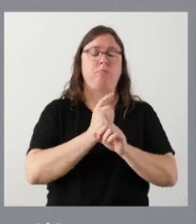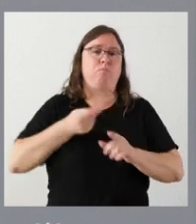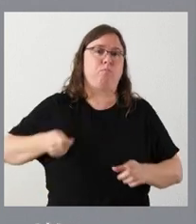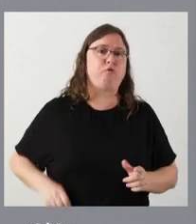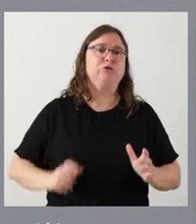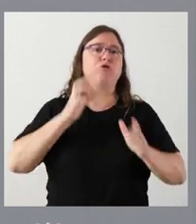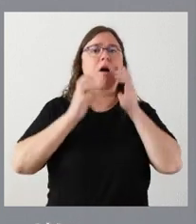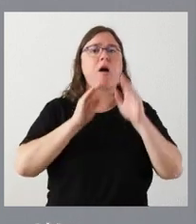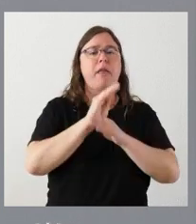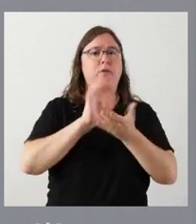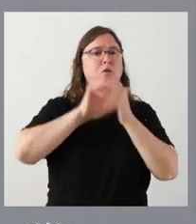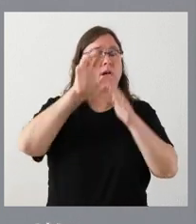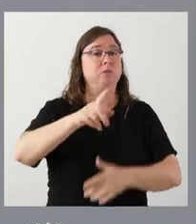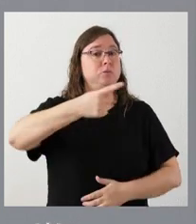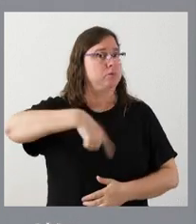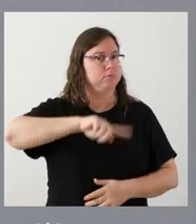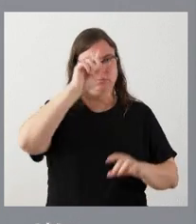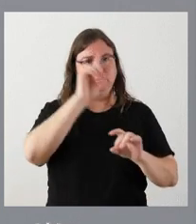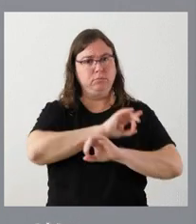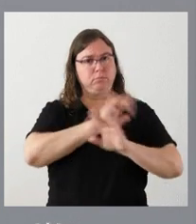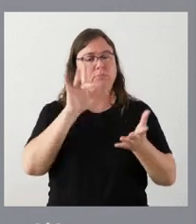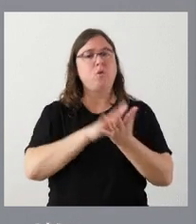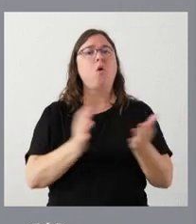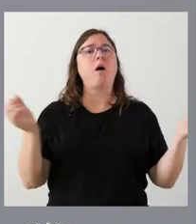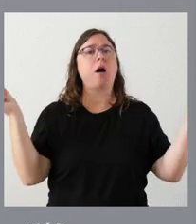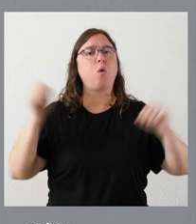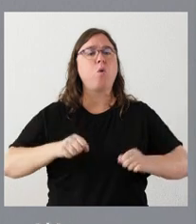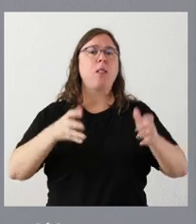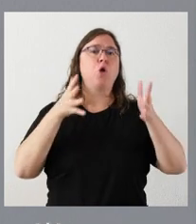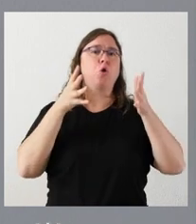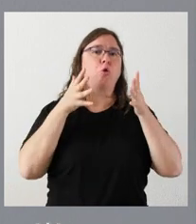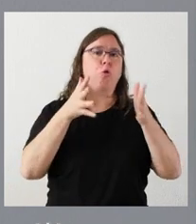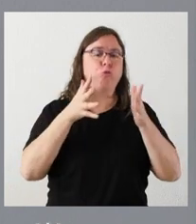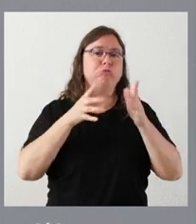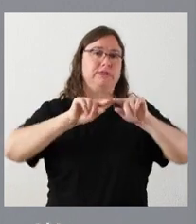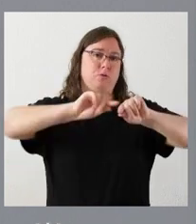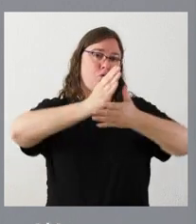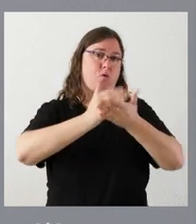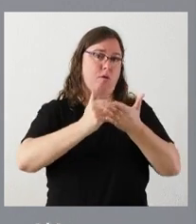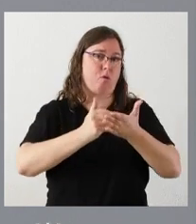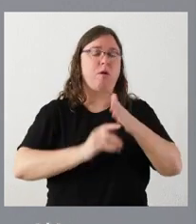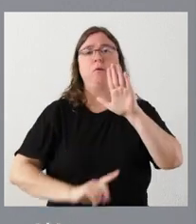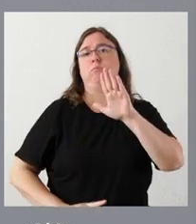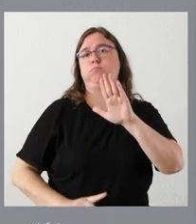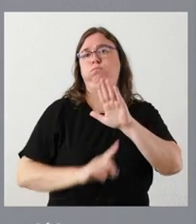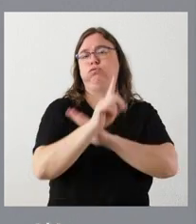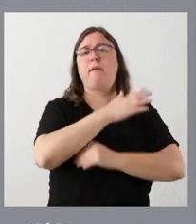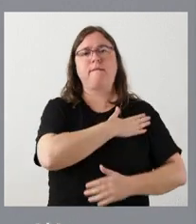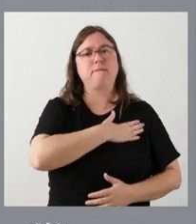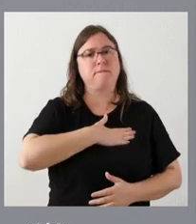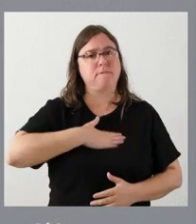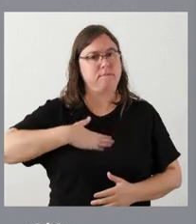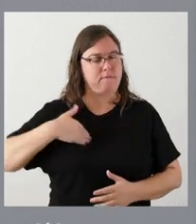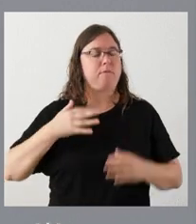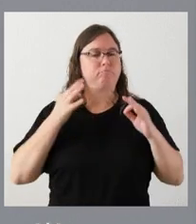nosotros, por supuesto, que en el ámbito de los acuerdos del Consejo Regional Agrario, pues avanzaremos, esta es nuestra voluntad, en